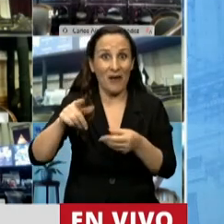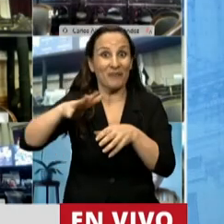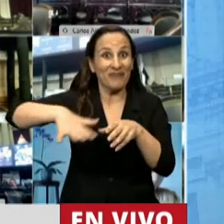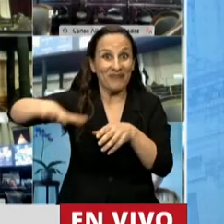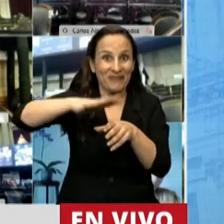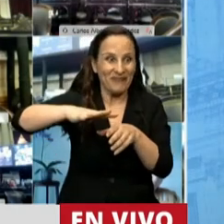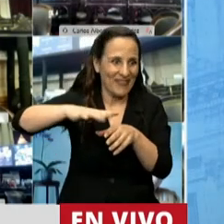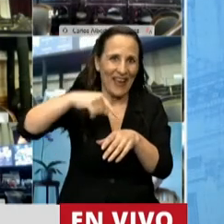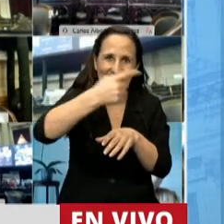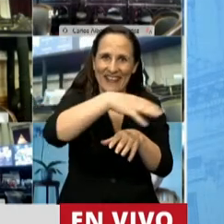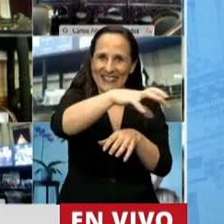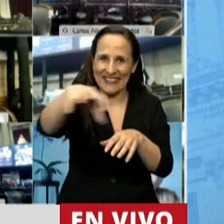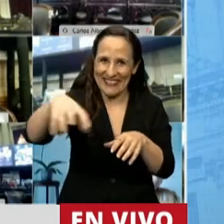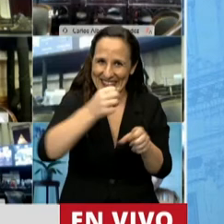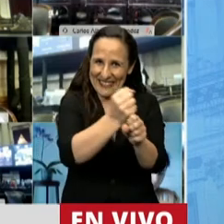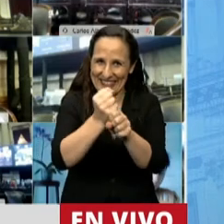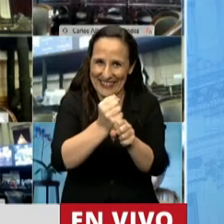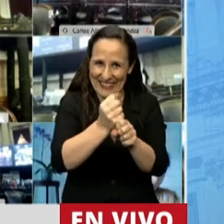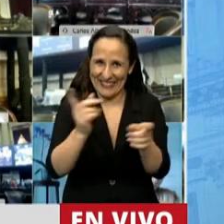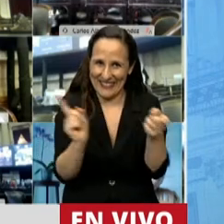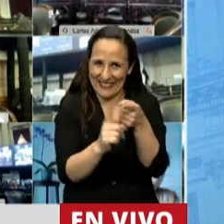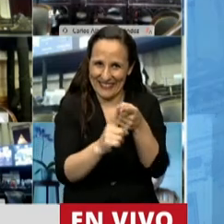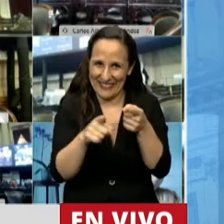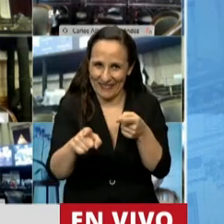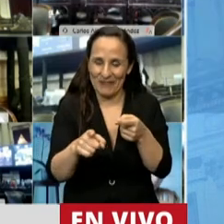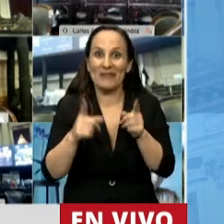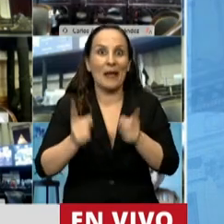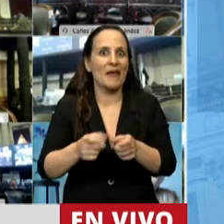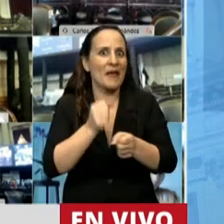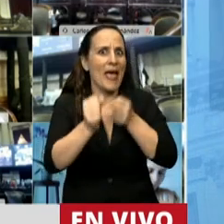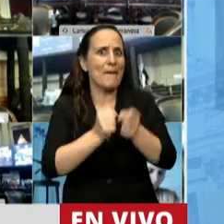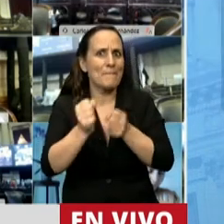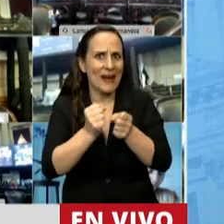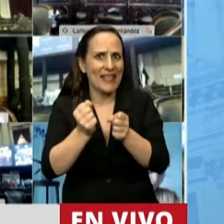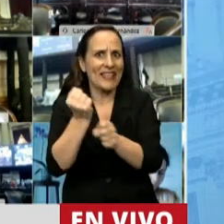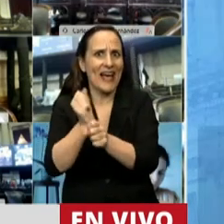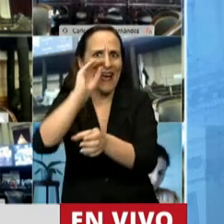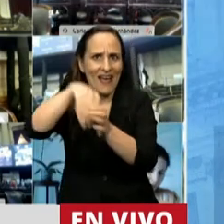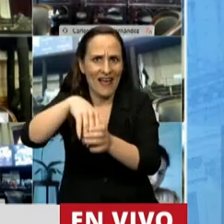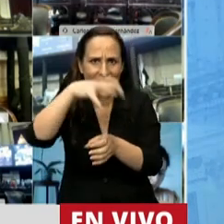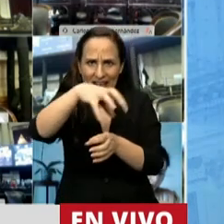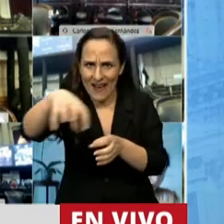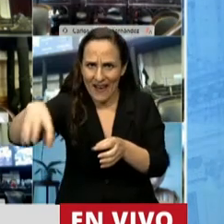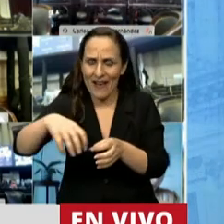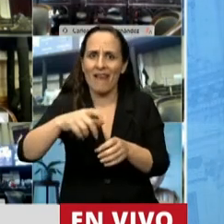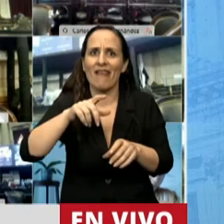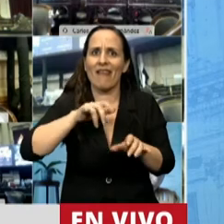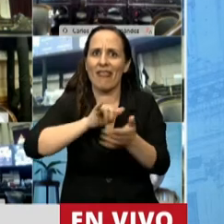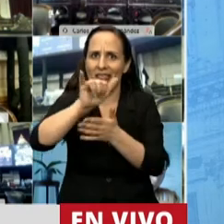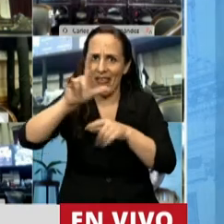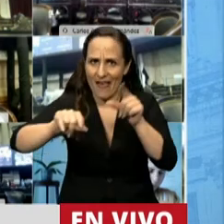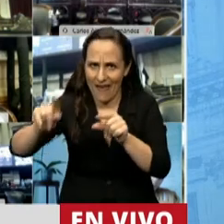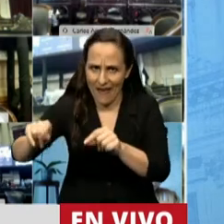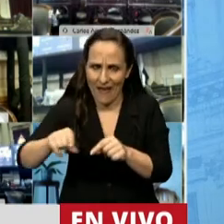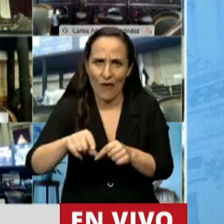El Palomar, las fuentes laborales que implican las empresas que operan en el aeropuerto El Palomar, las empresas low cost, las